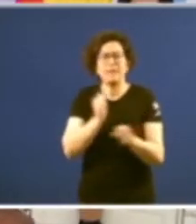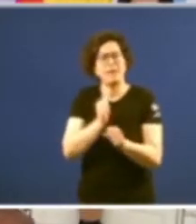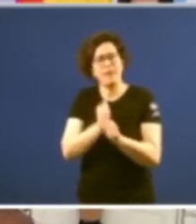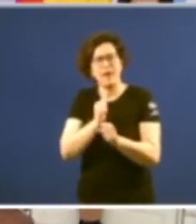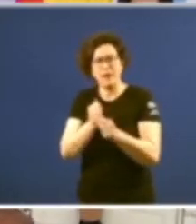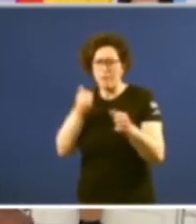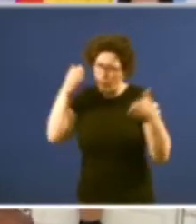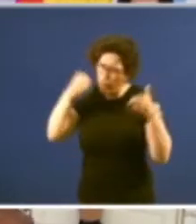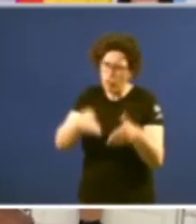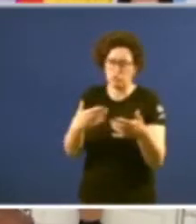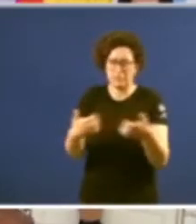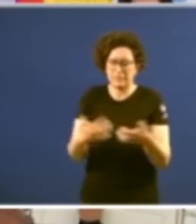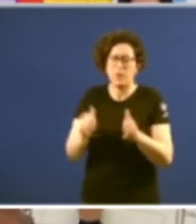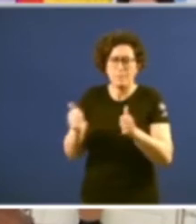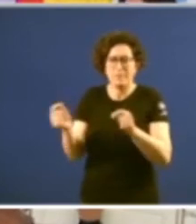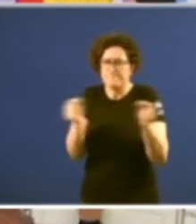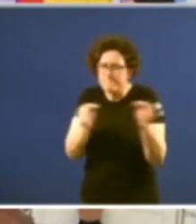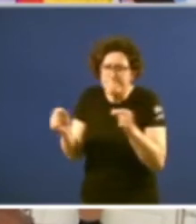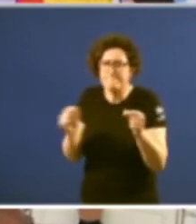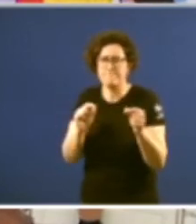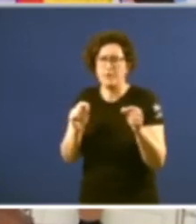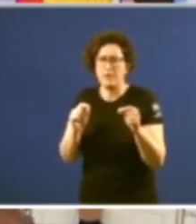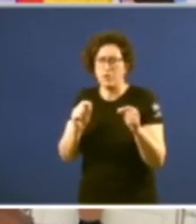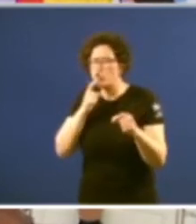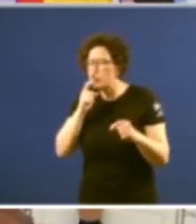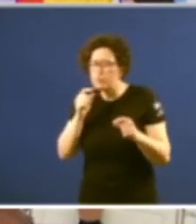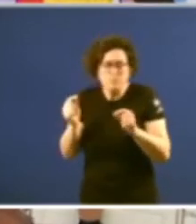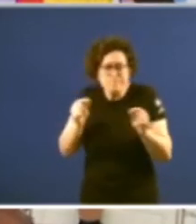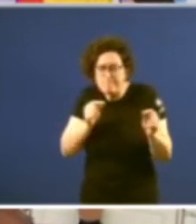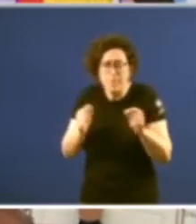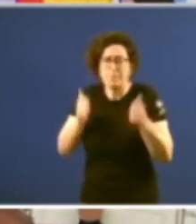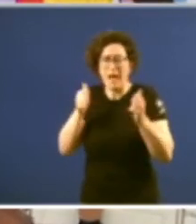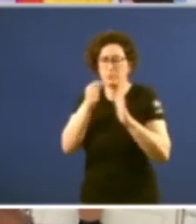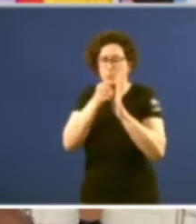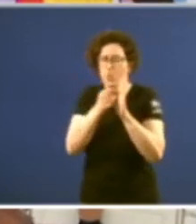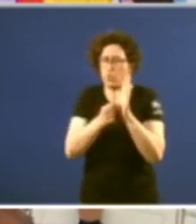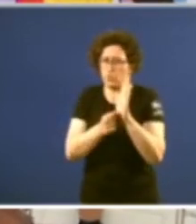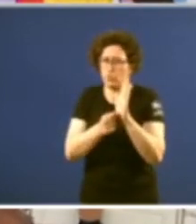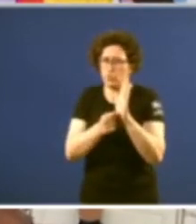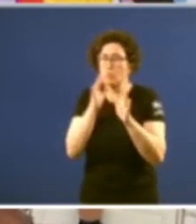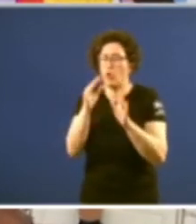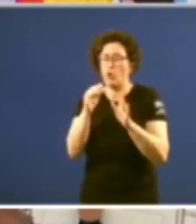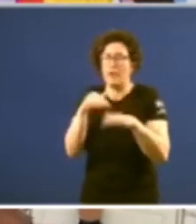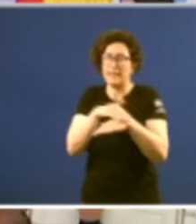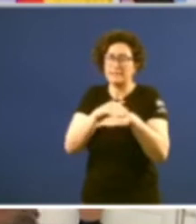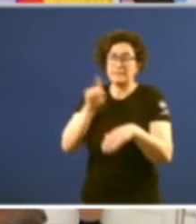texto empezan a pelexar a discutir sobre todo eses puntos en que o Estado